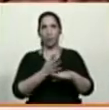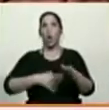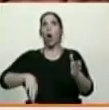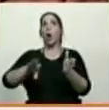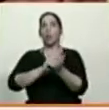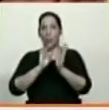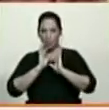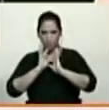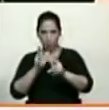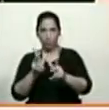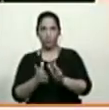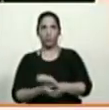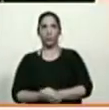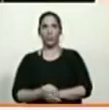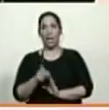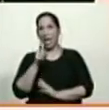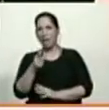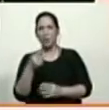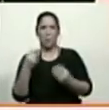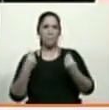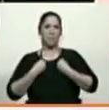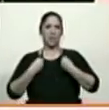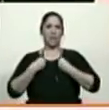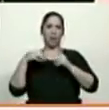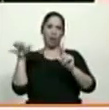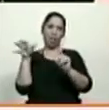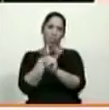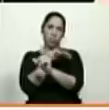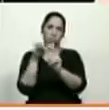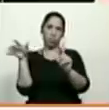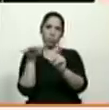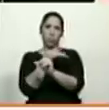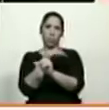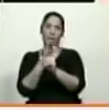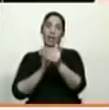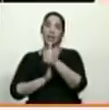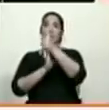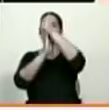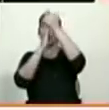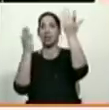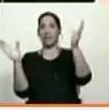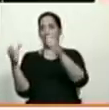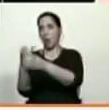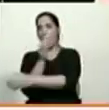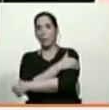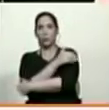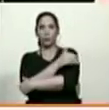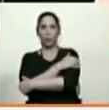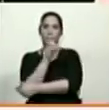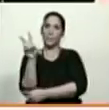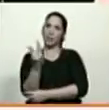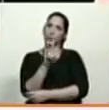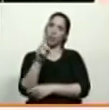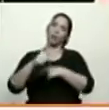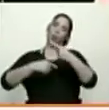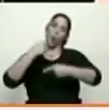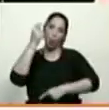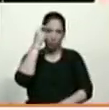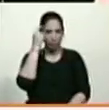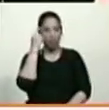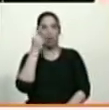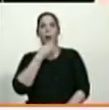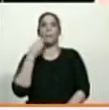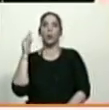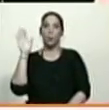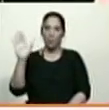decimos. Ellos viven engañados por líderes de la derecha venezolana que todos los días le prometen